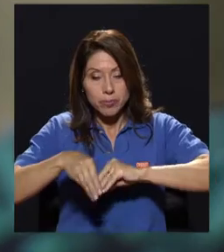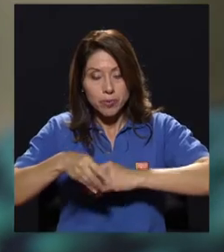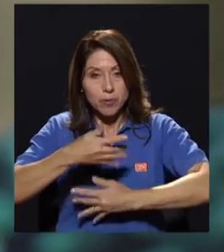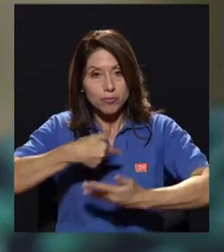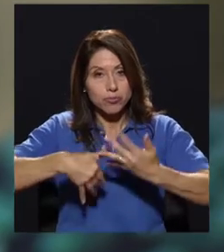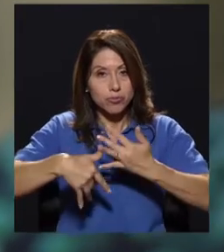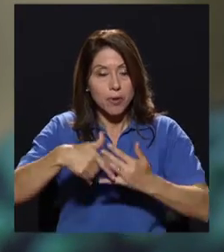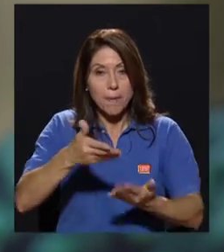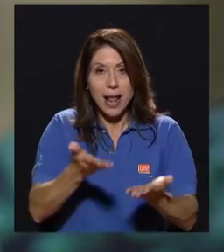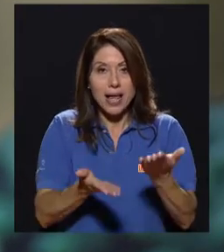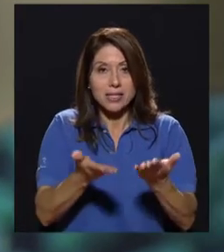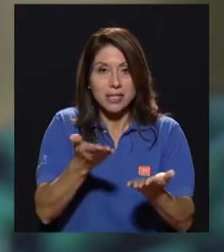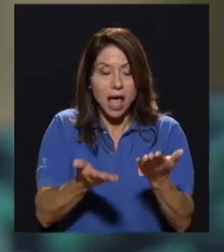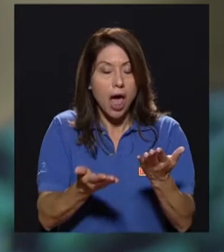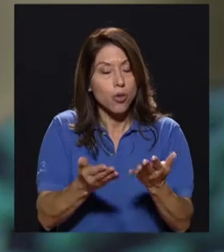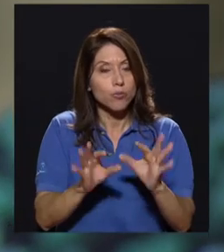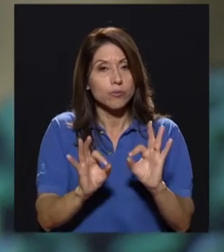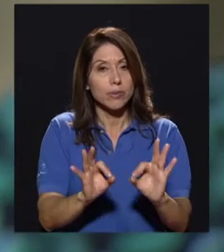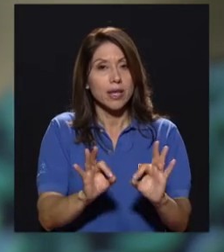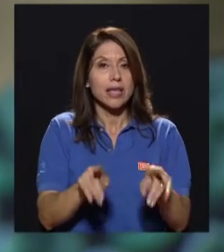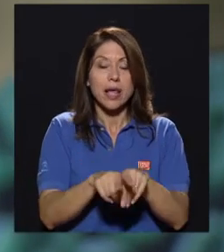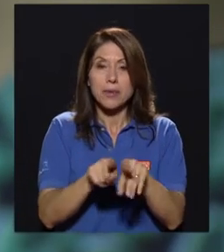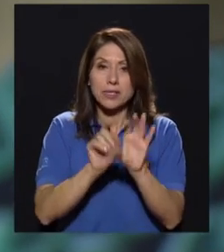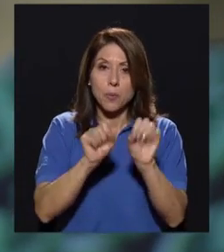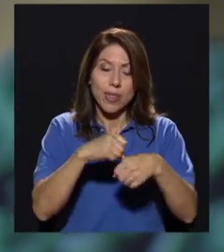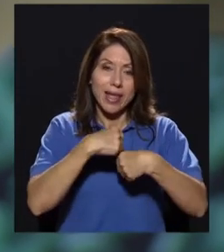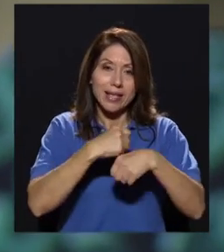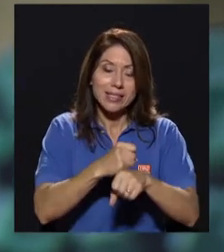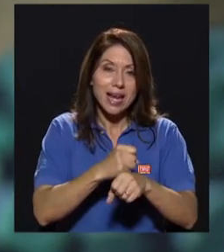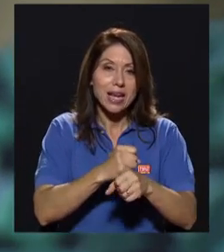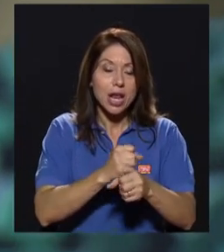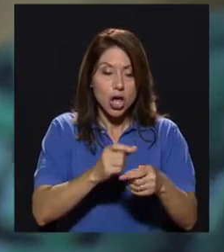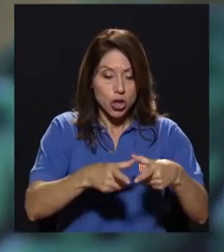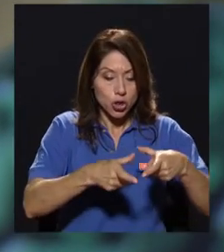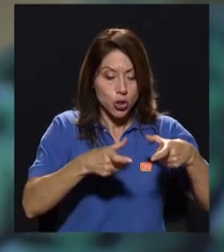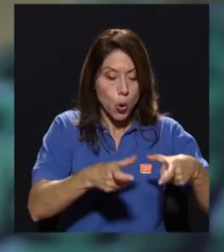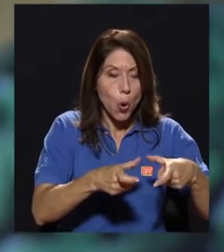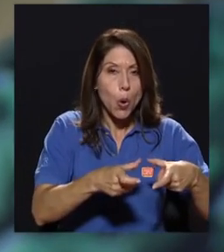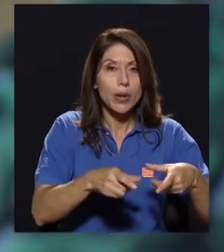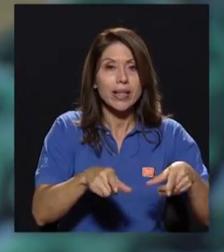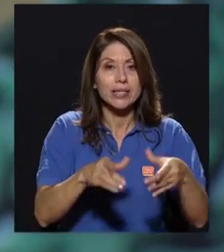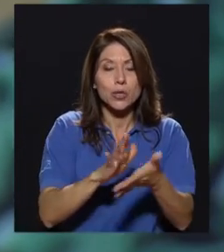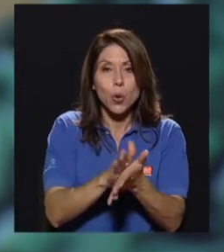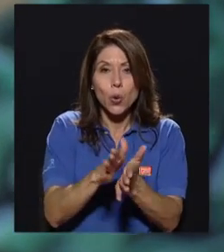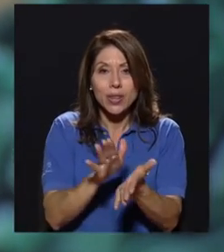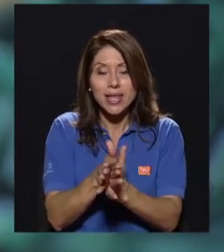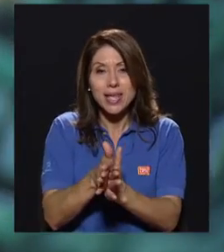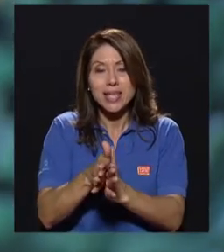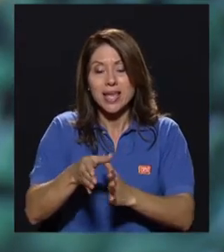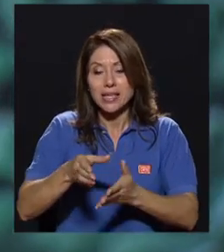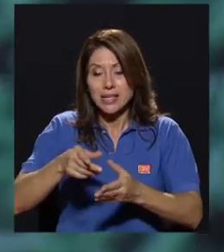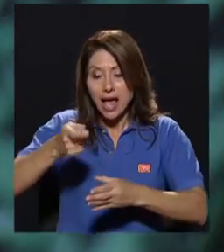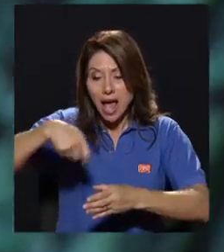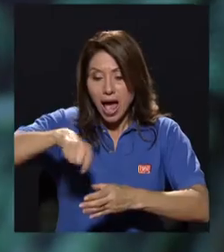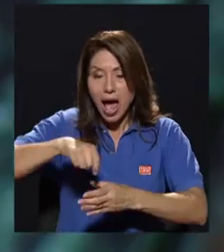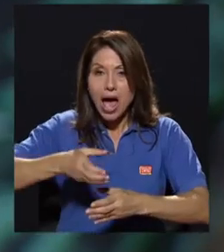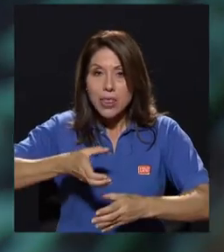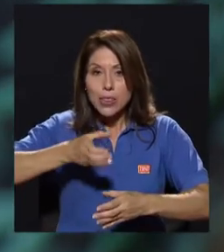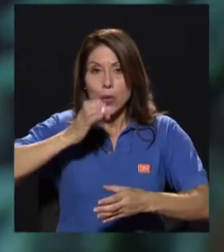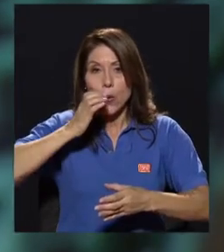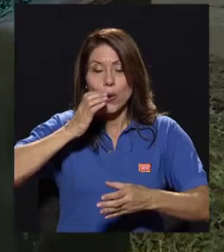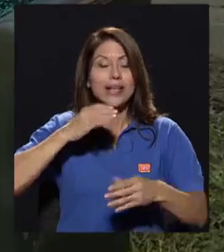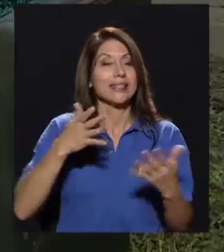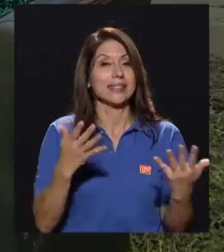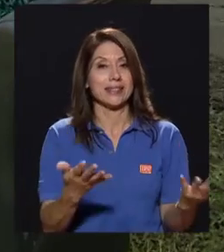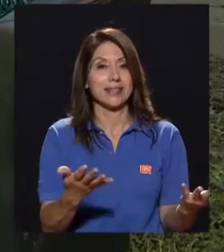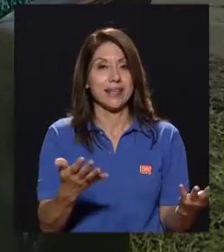un aporte nutricional balanceado y permite hacer productos como tortas fritas, tortillas, puede hacer atoles y demás. Y también